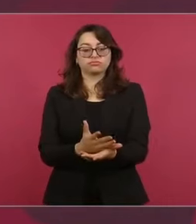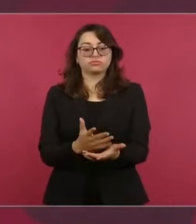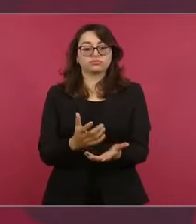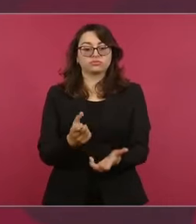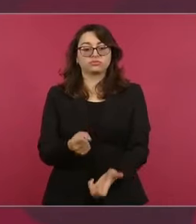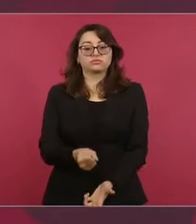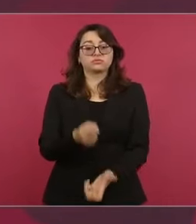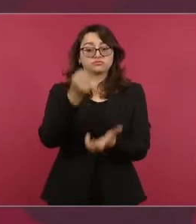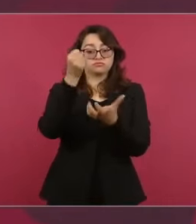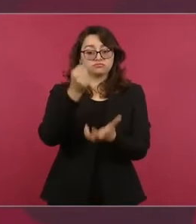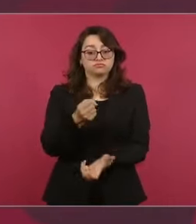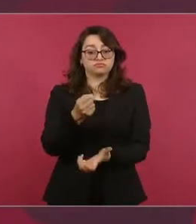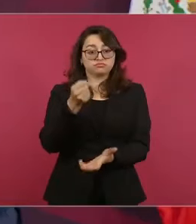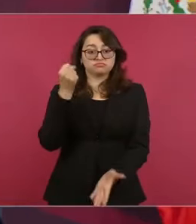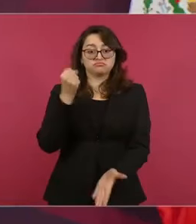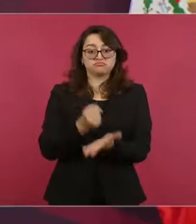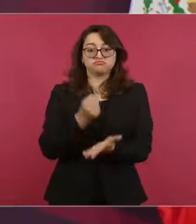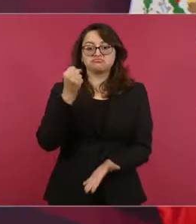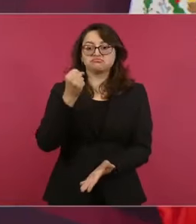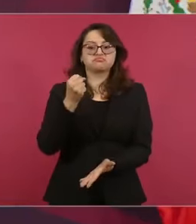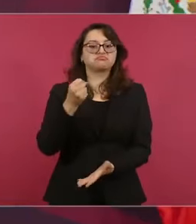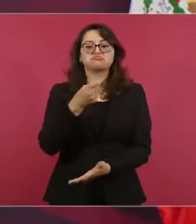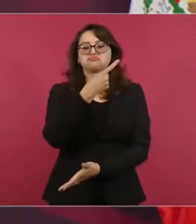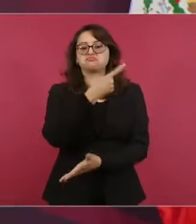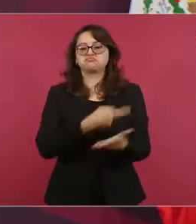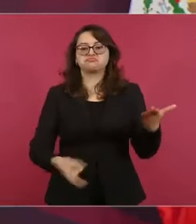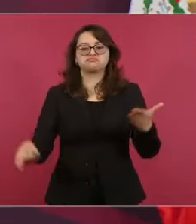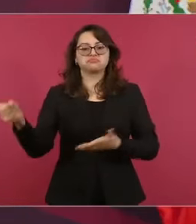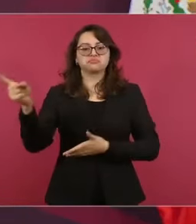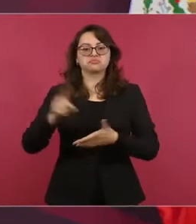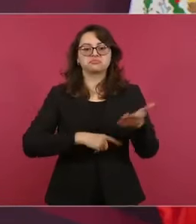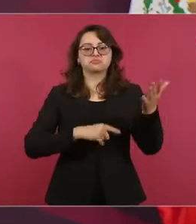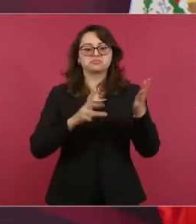declarar inconstitucional